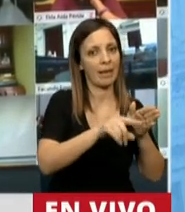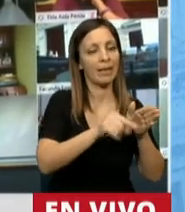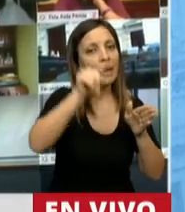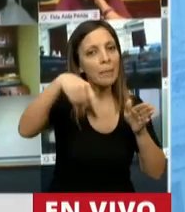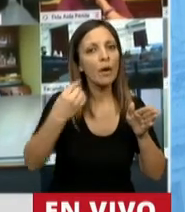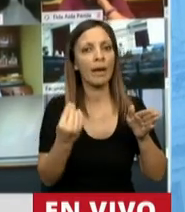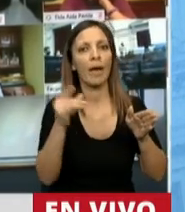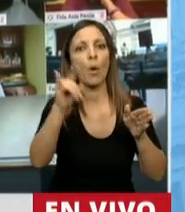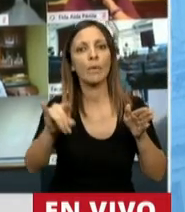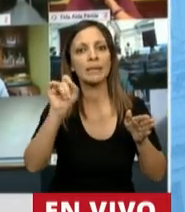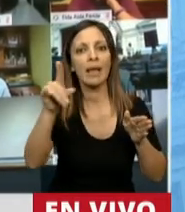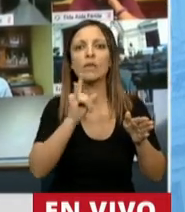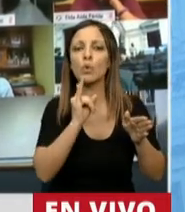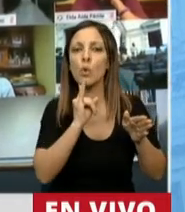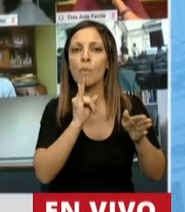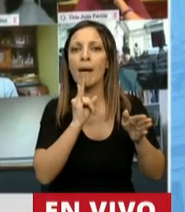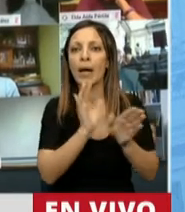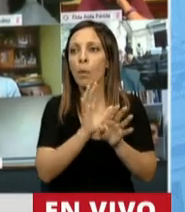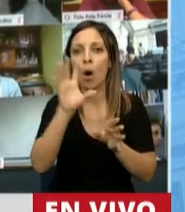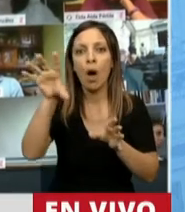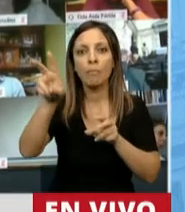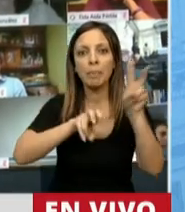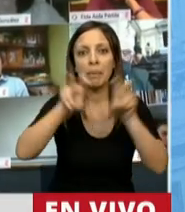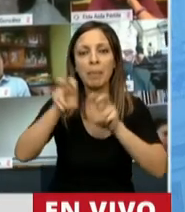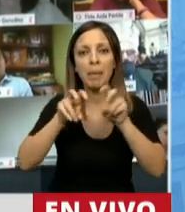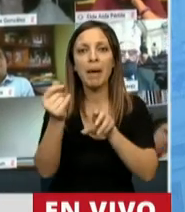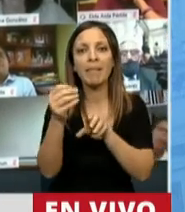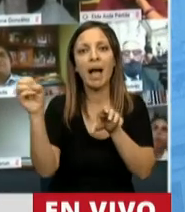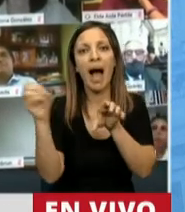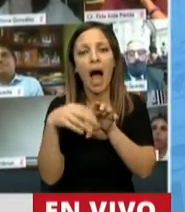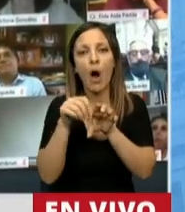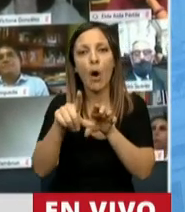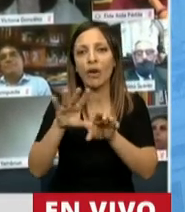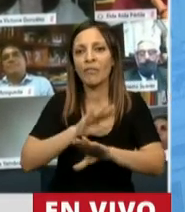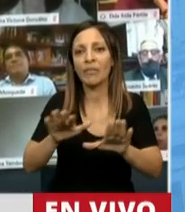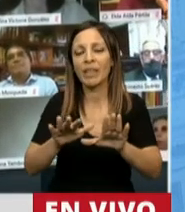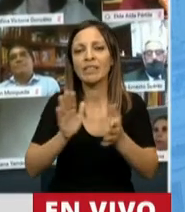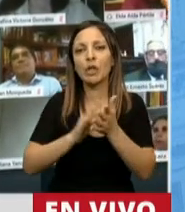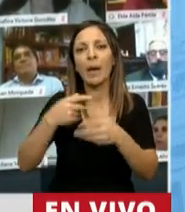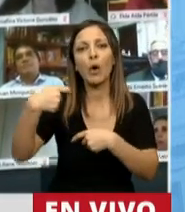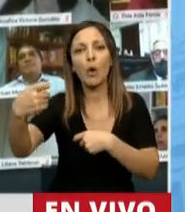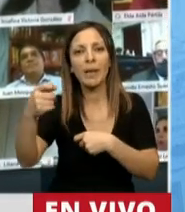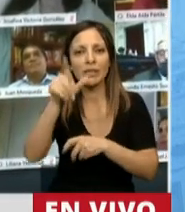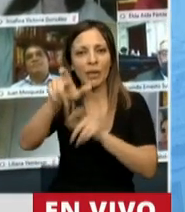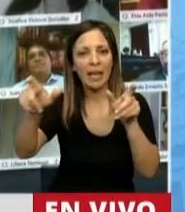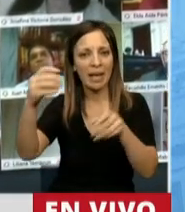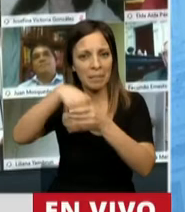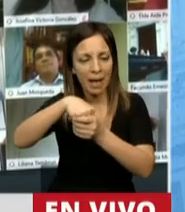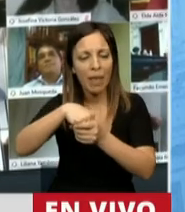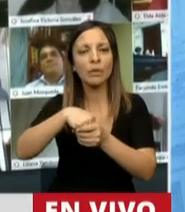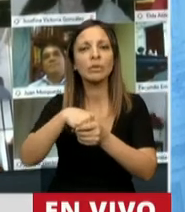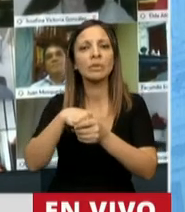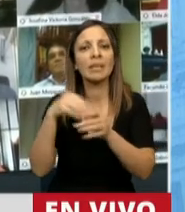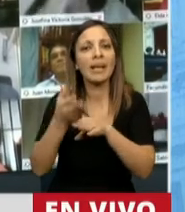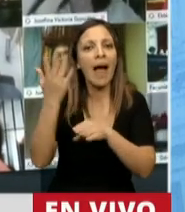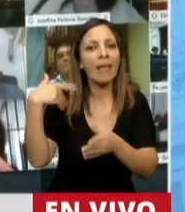Universidad Nacional de Tucumán deje de obtener los ahorros presupuestarios logrados en las jubilaciones del personal que no